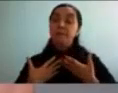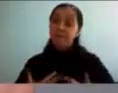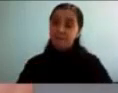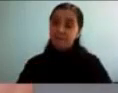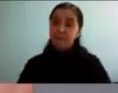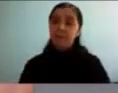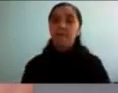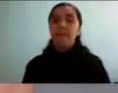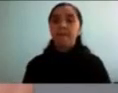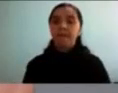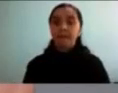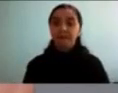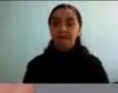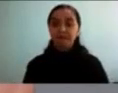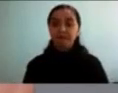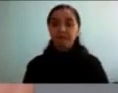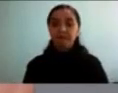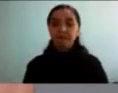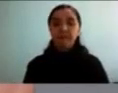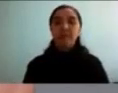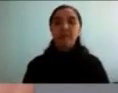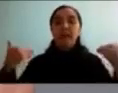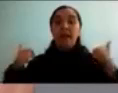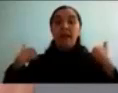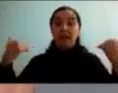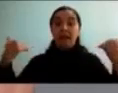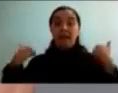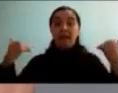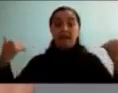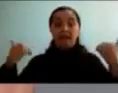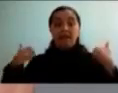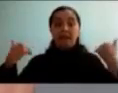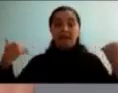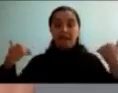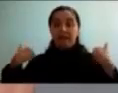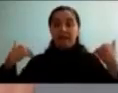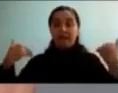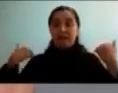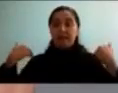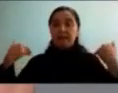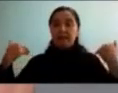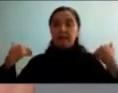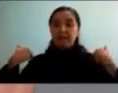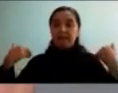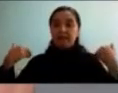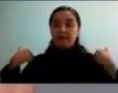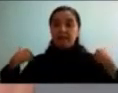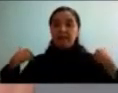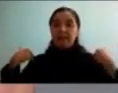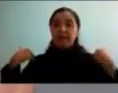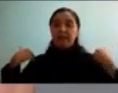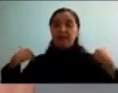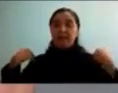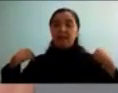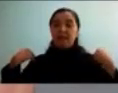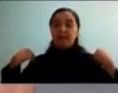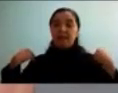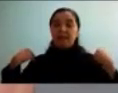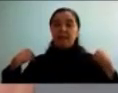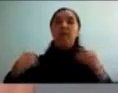el ejercicio terapéutico tenemos que buscar la forma de aplicar